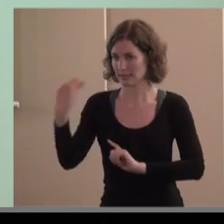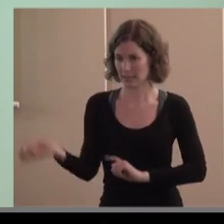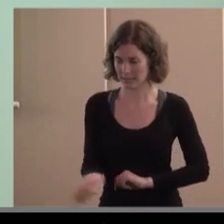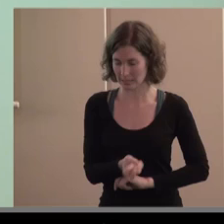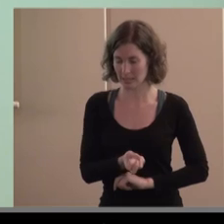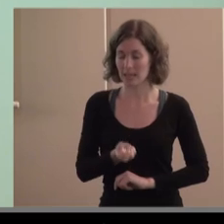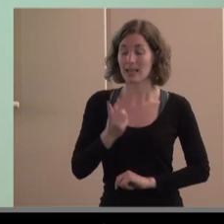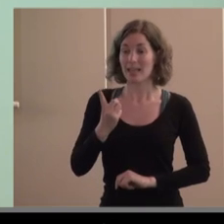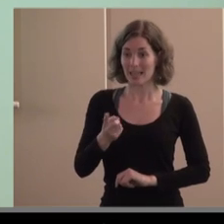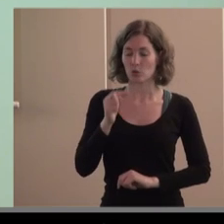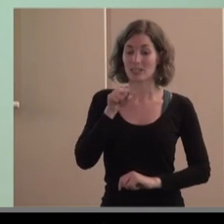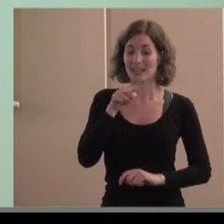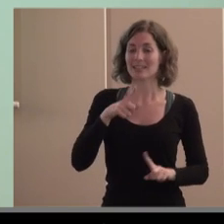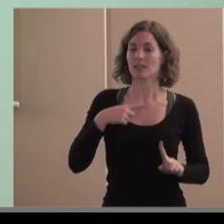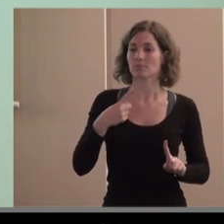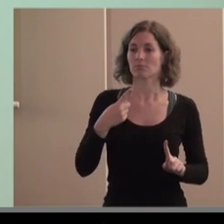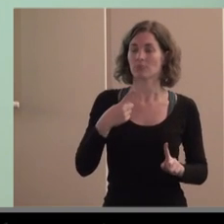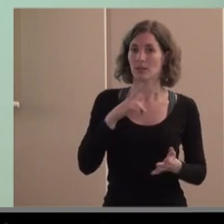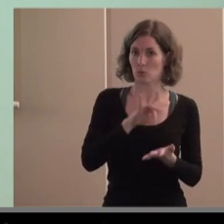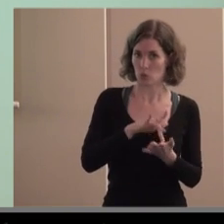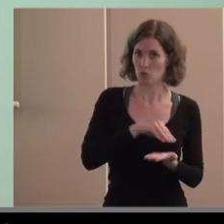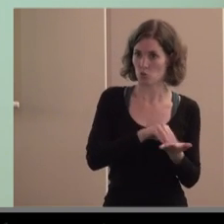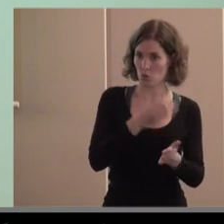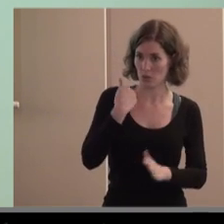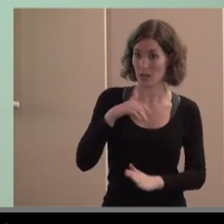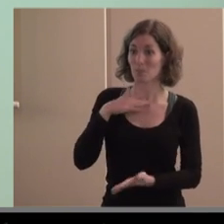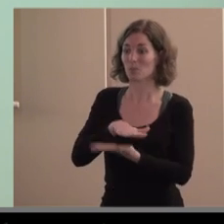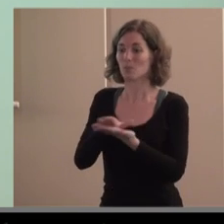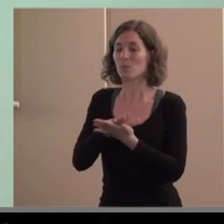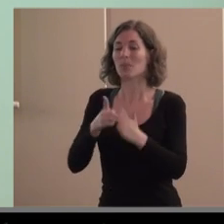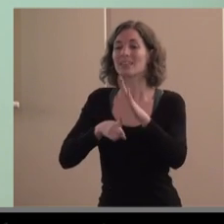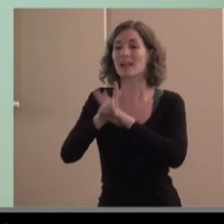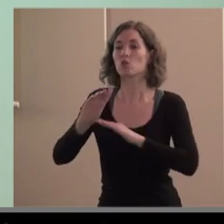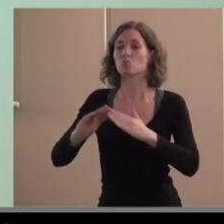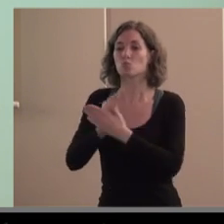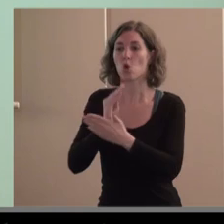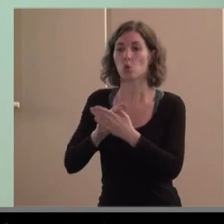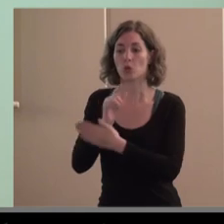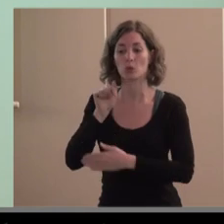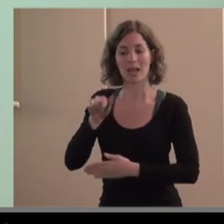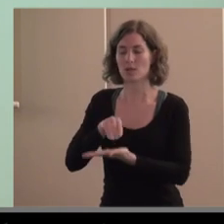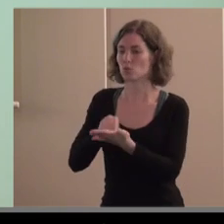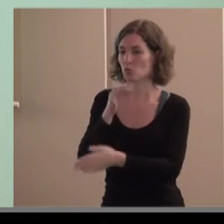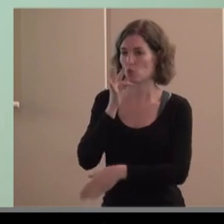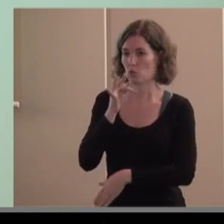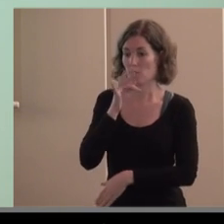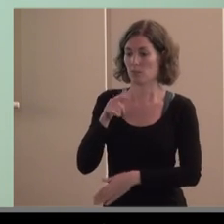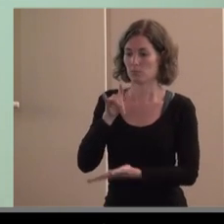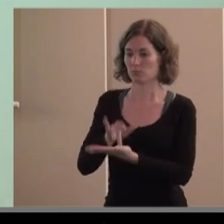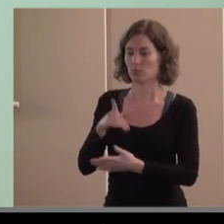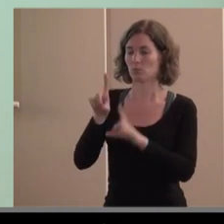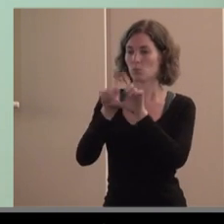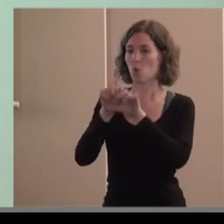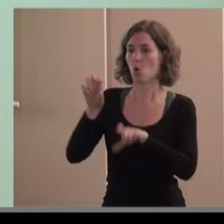pero no está resuelto cuando hay que hacer cooperación al desarrollo que tenga que ver con desarrollos productivos donde hay muchas ONGs con gran voluntad que acuden allí que hacen